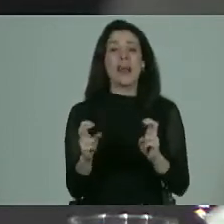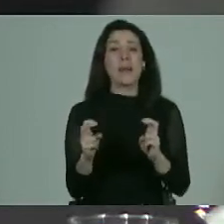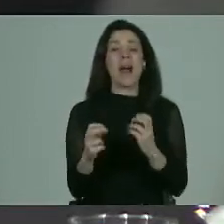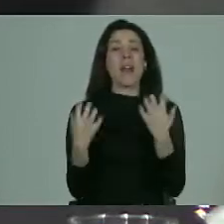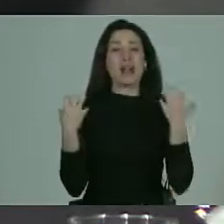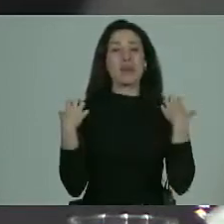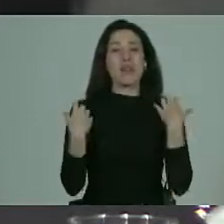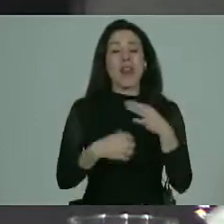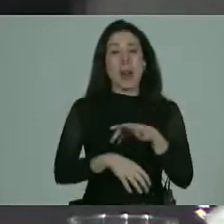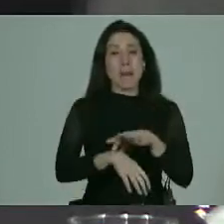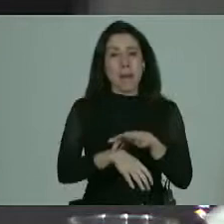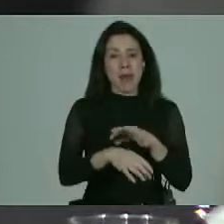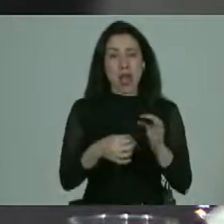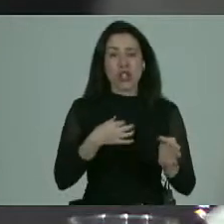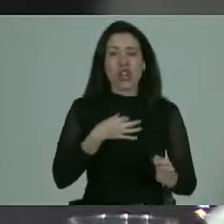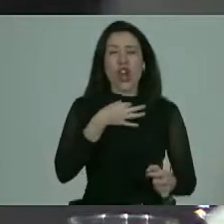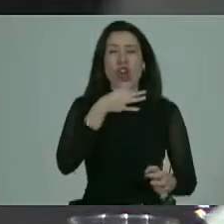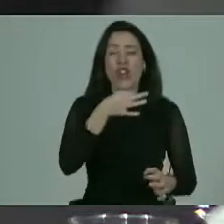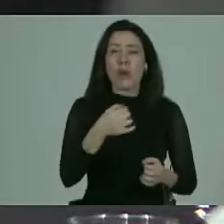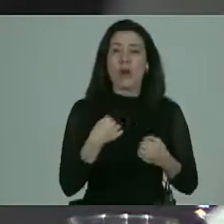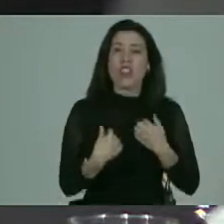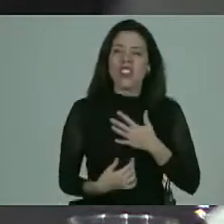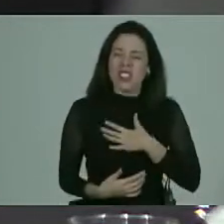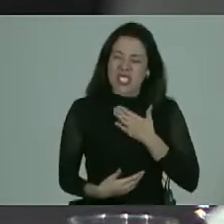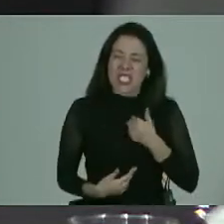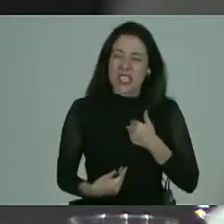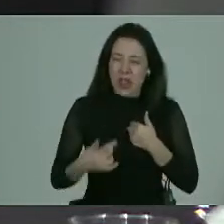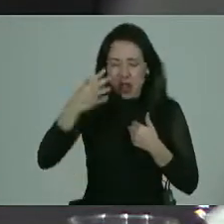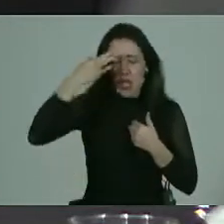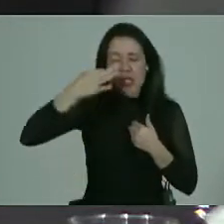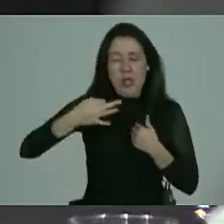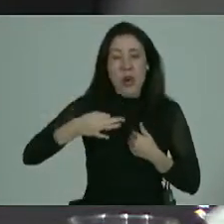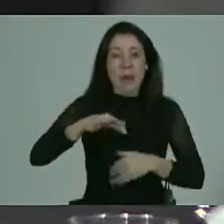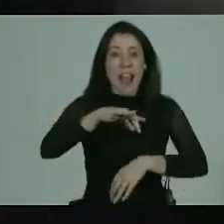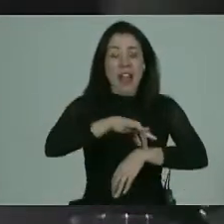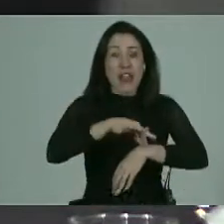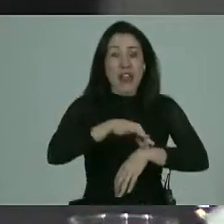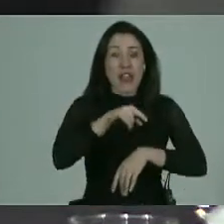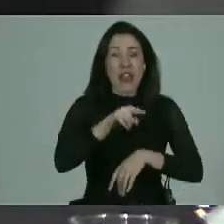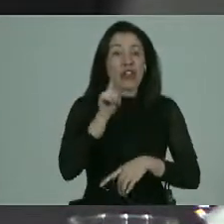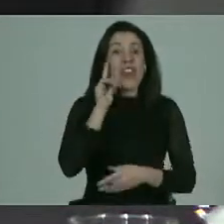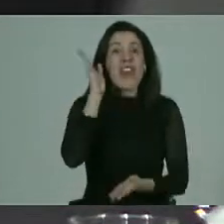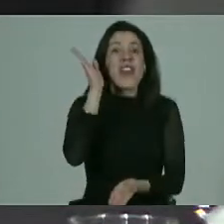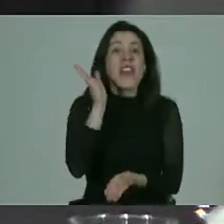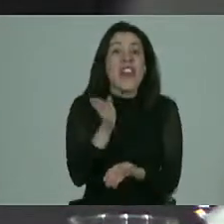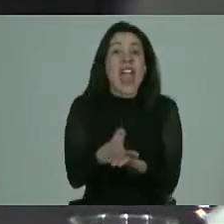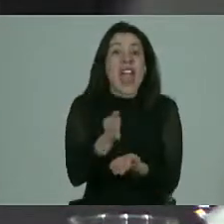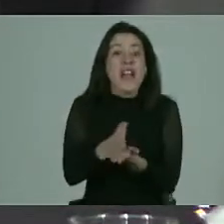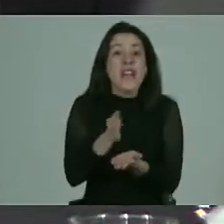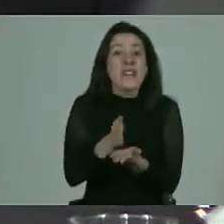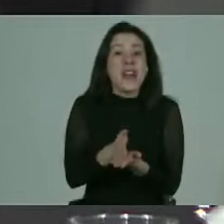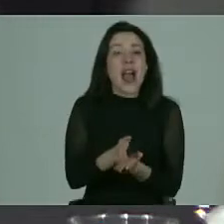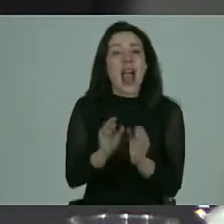y te lo digo porque siento certeramente que el médico tiene el deber de educar